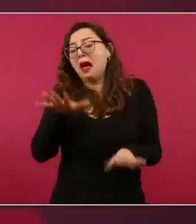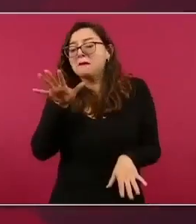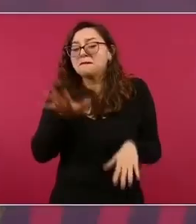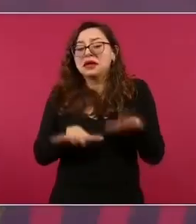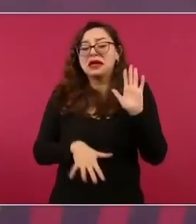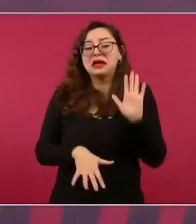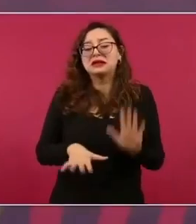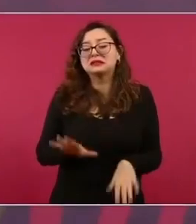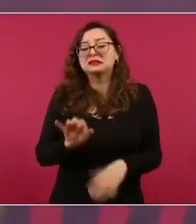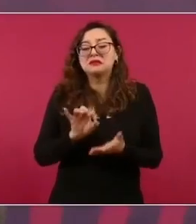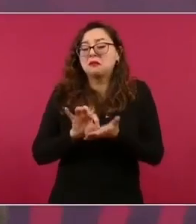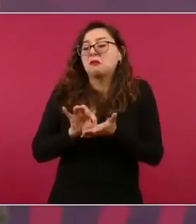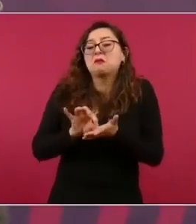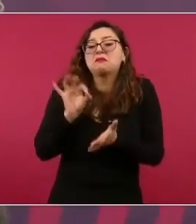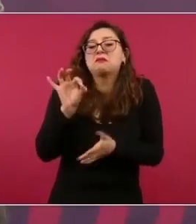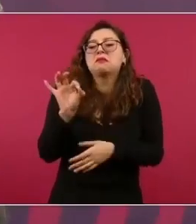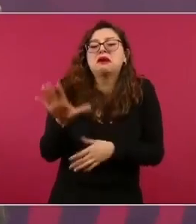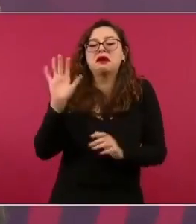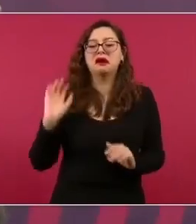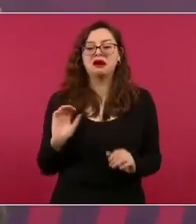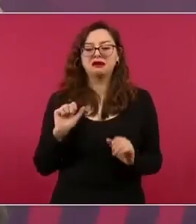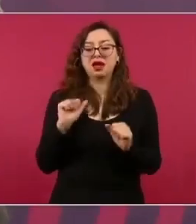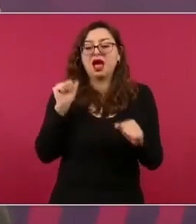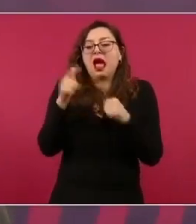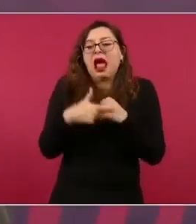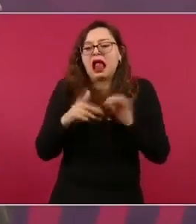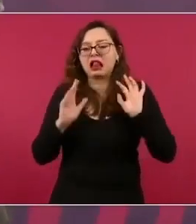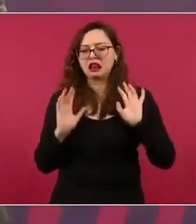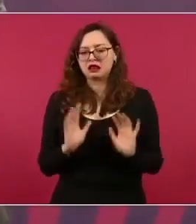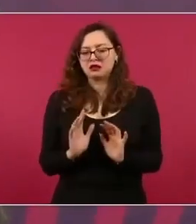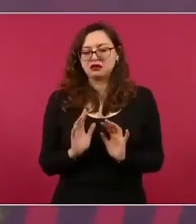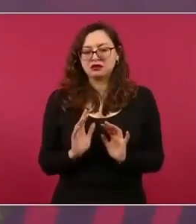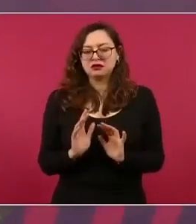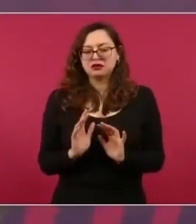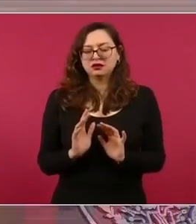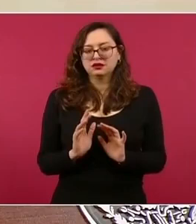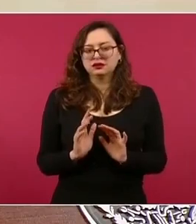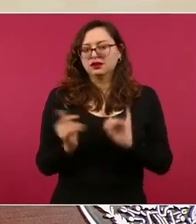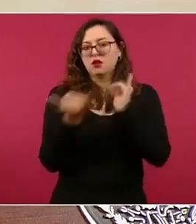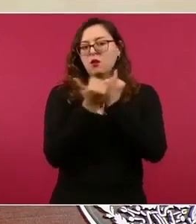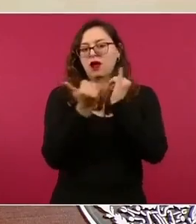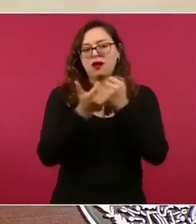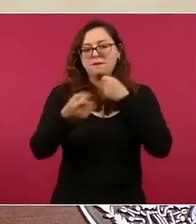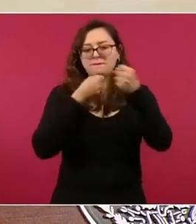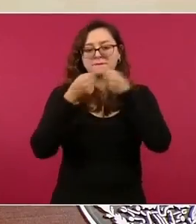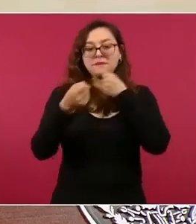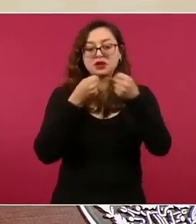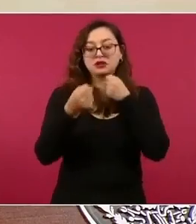Es como los medios. Algunos que supuestamente eran independientes,